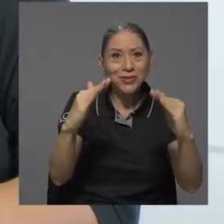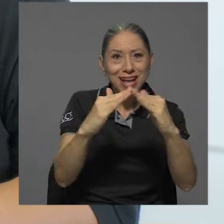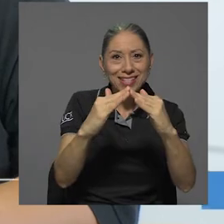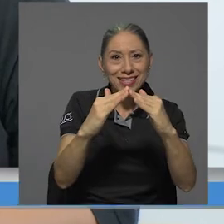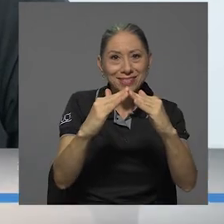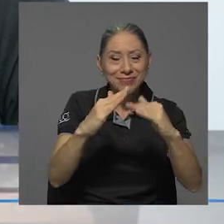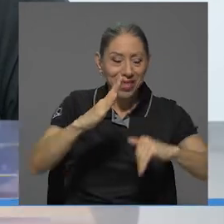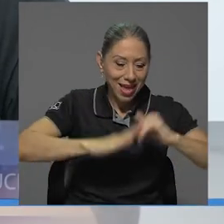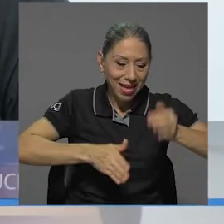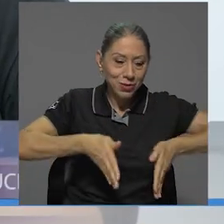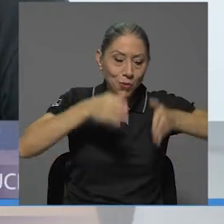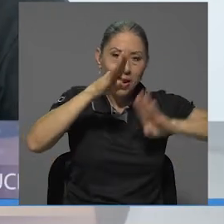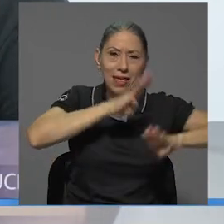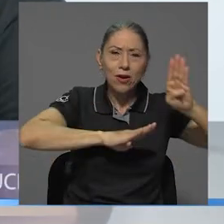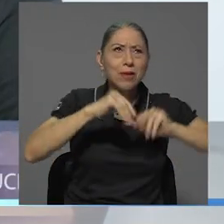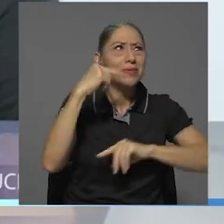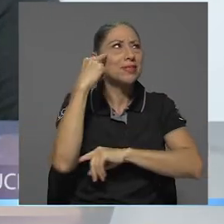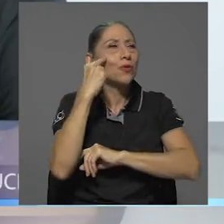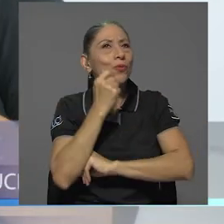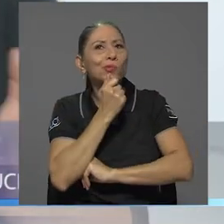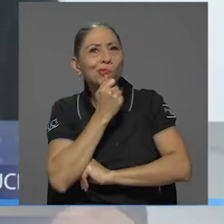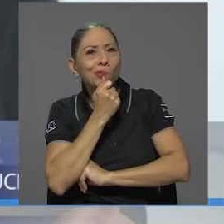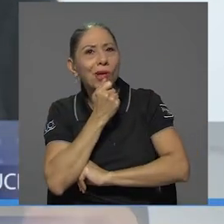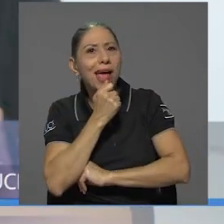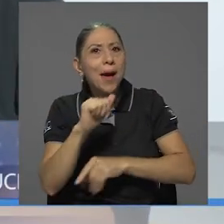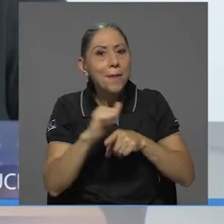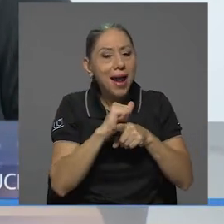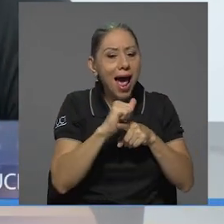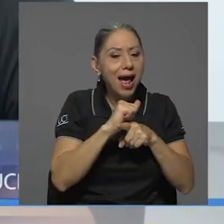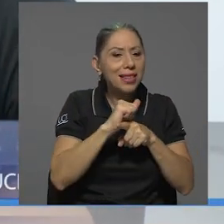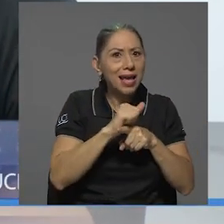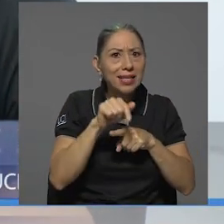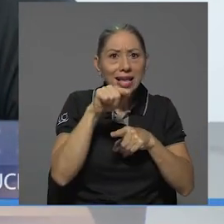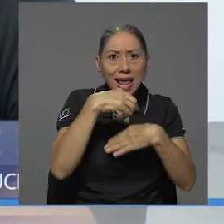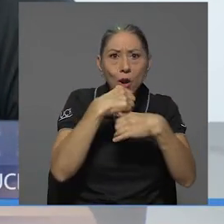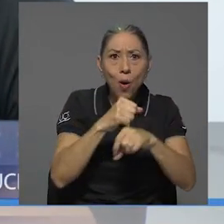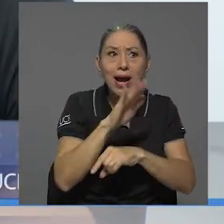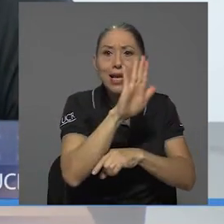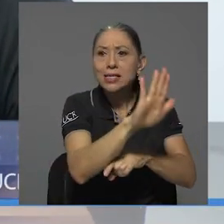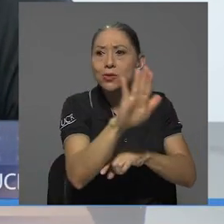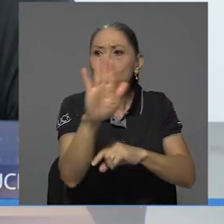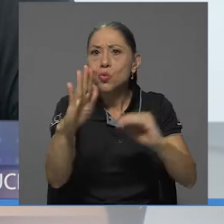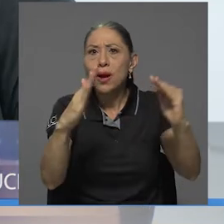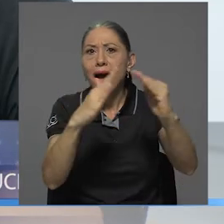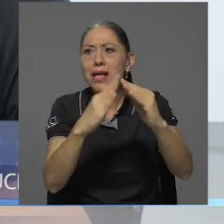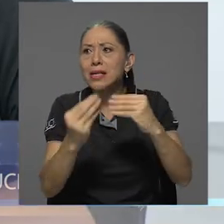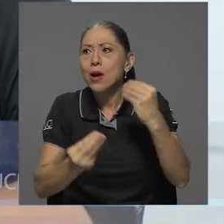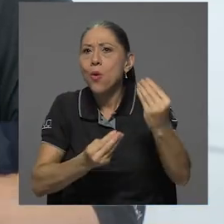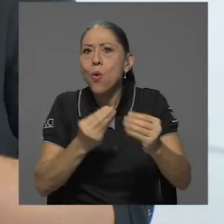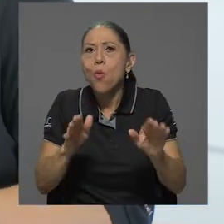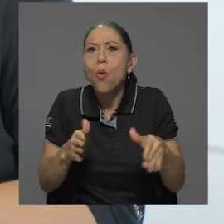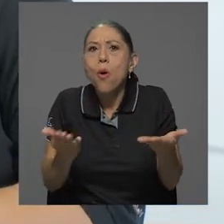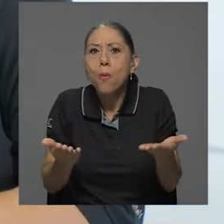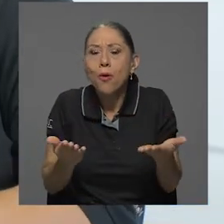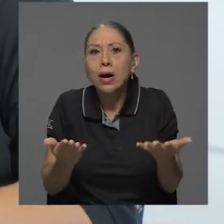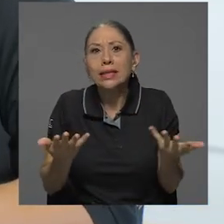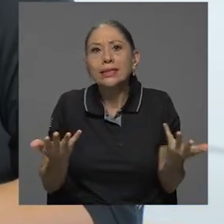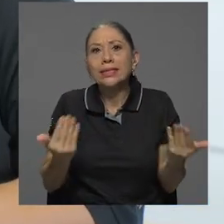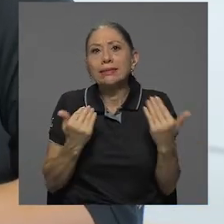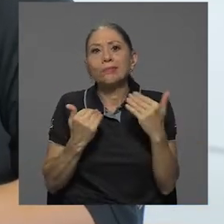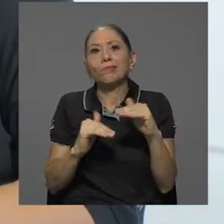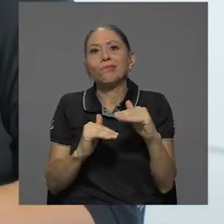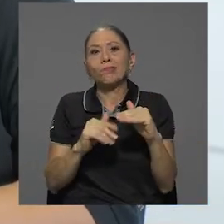muy grande de la escuela de biología de cómo poder trasladar las prácticas a casa. Y ahí entonces se vio la limitación de que ocupaban equipos.